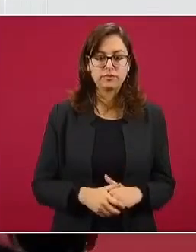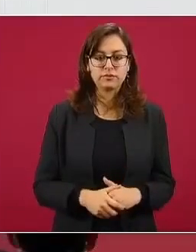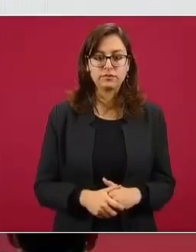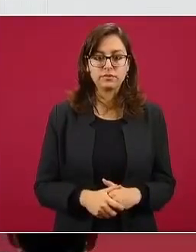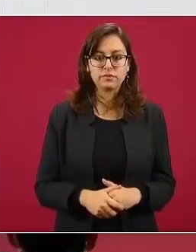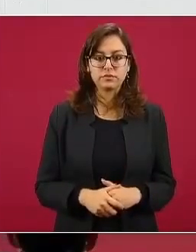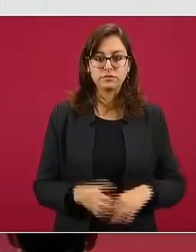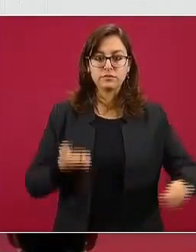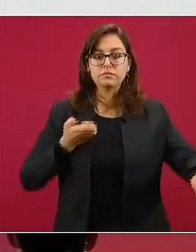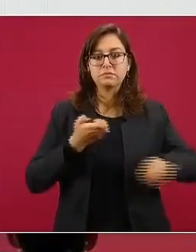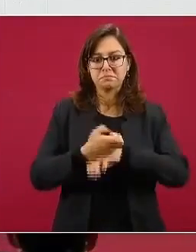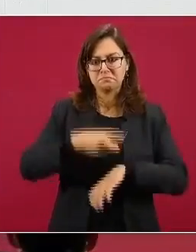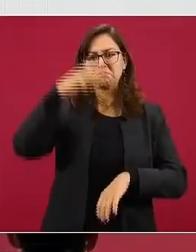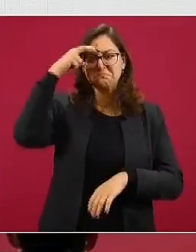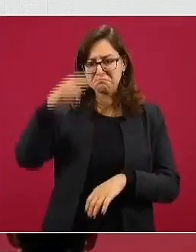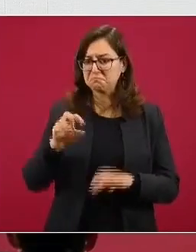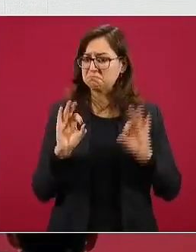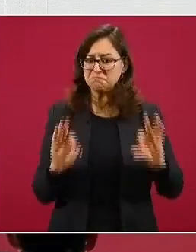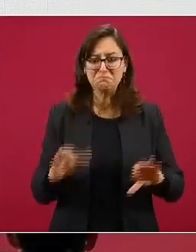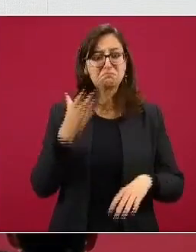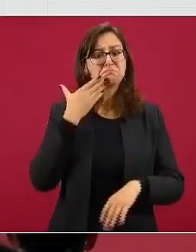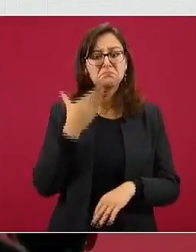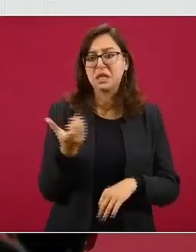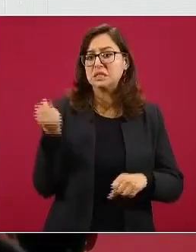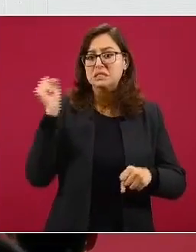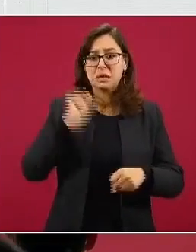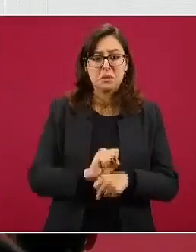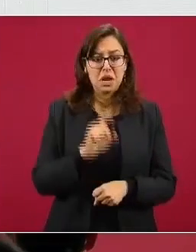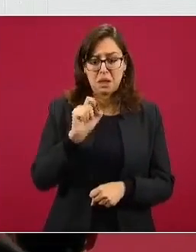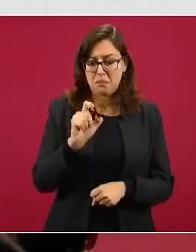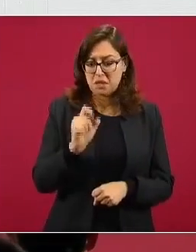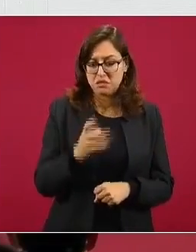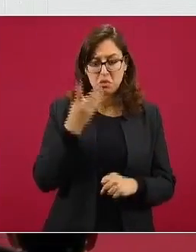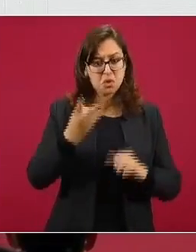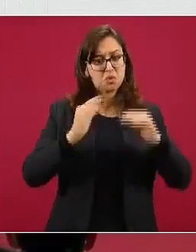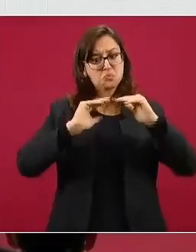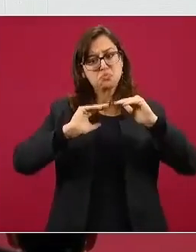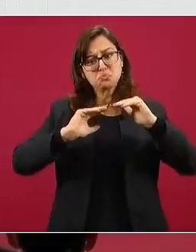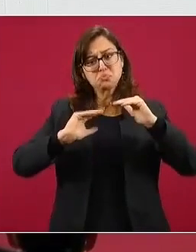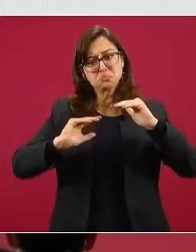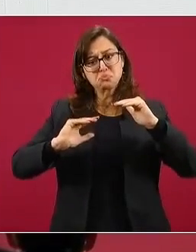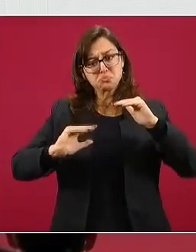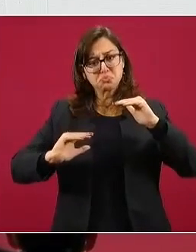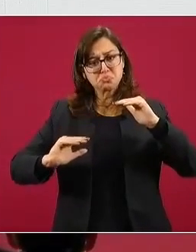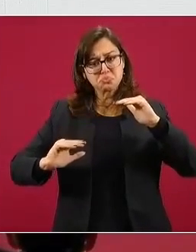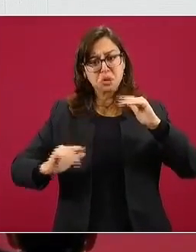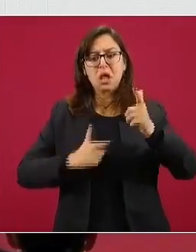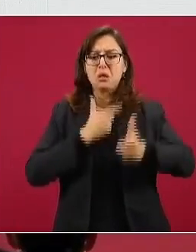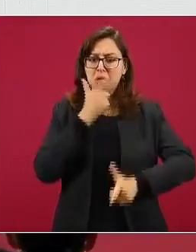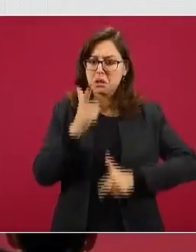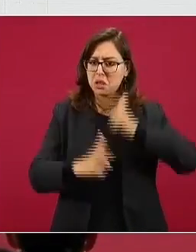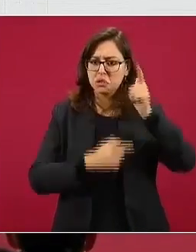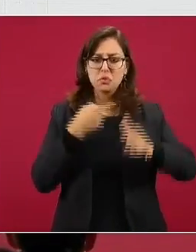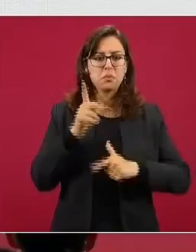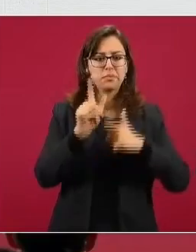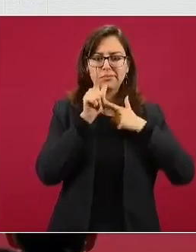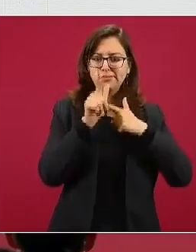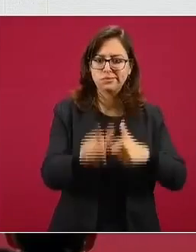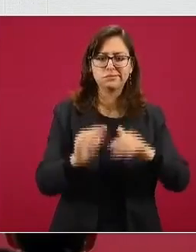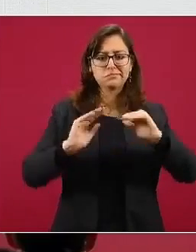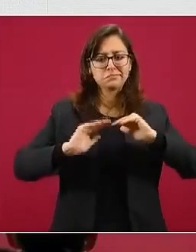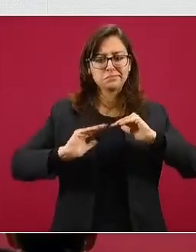Estado de México bien, sin mayores sobresaltos, desde la semana 24 está en una fase de descenso lento, pero sostenido, muy